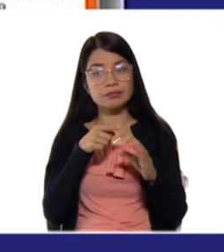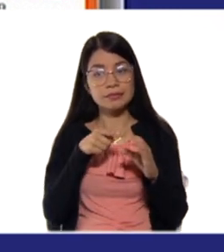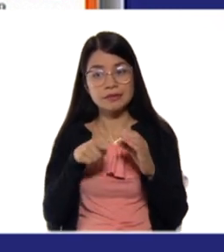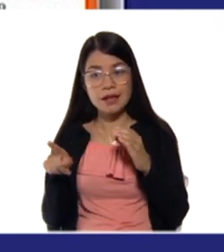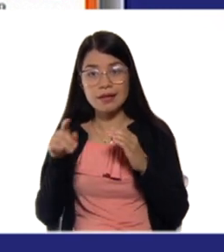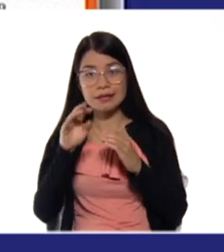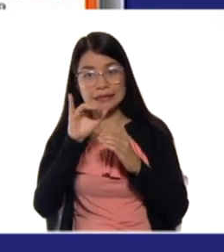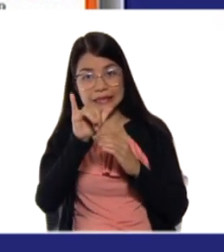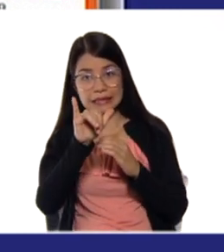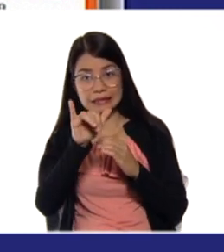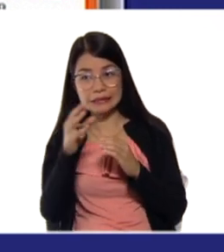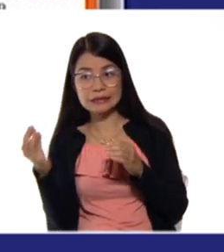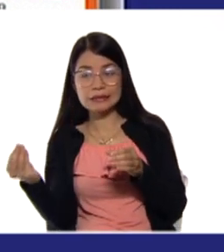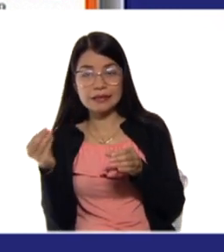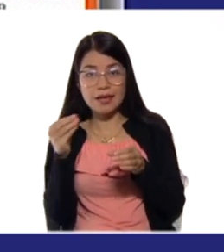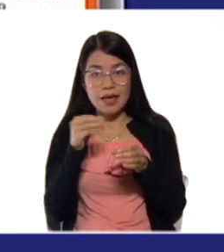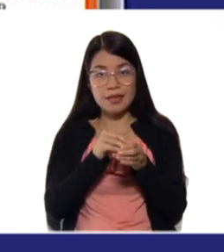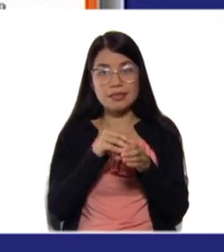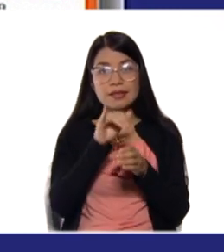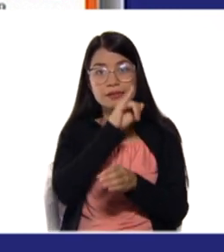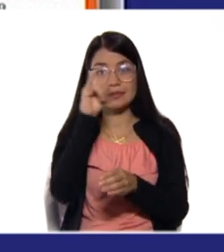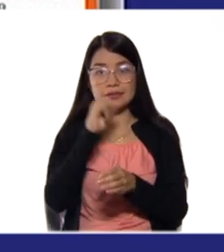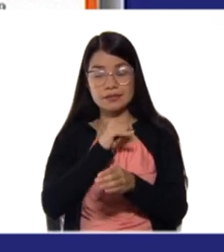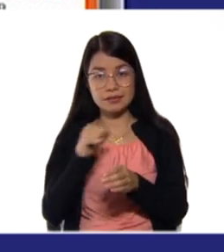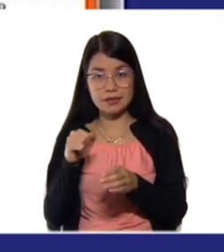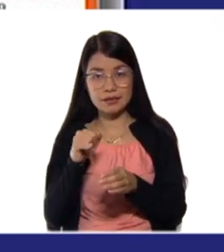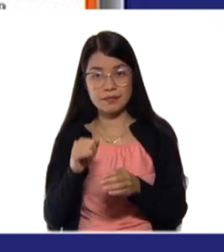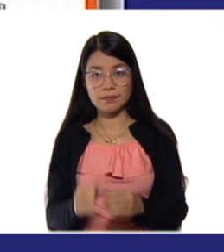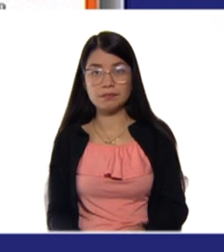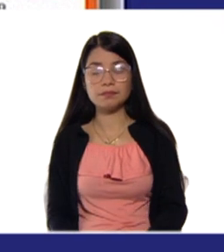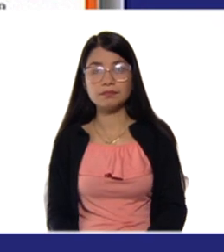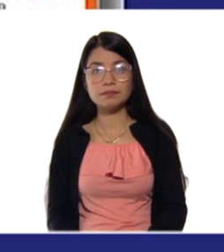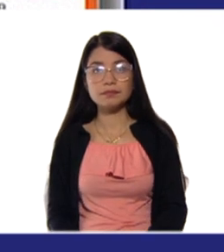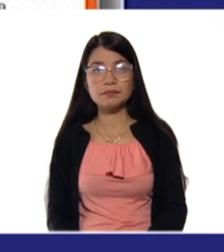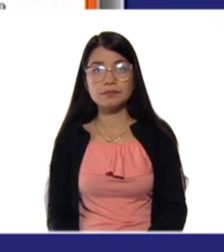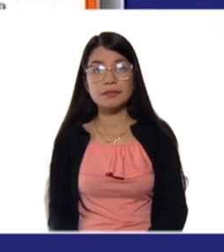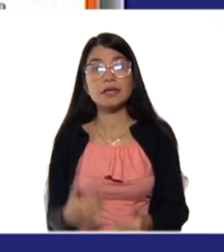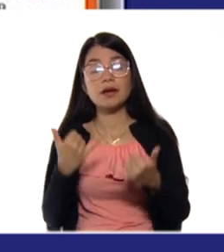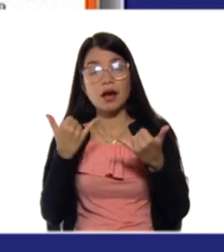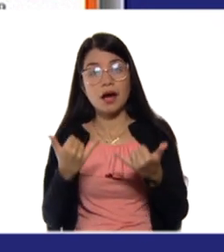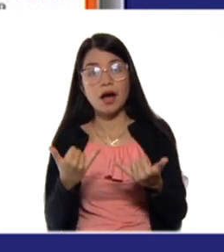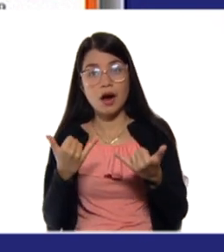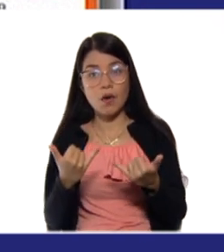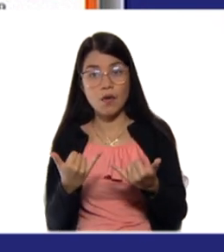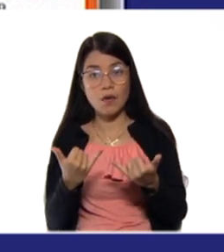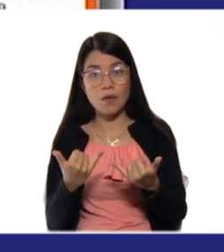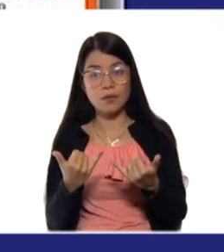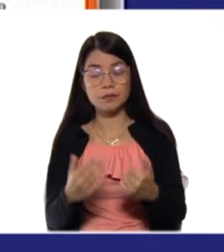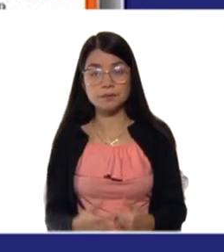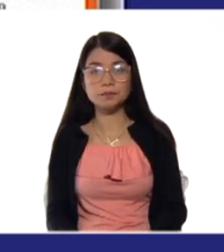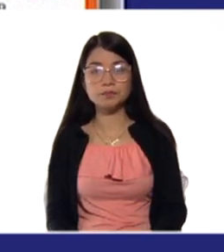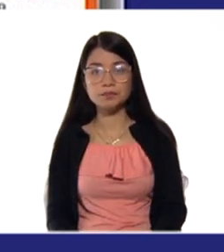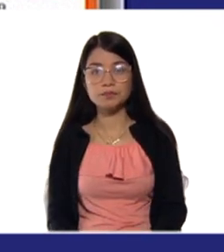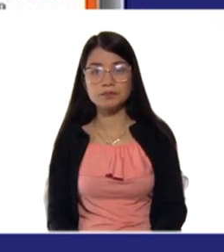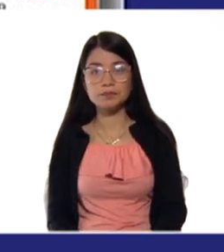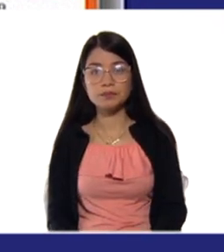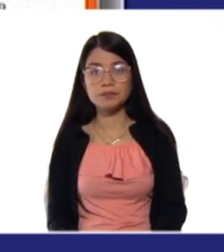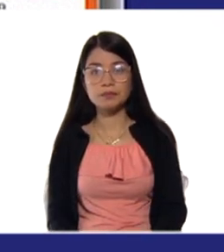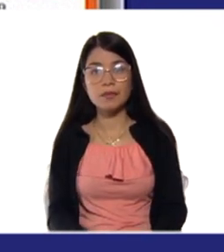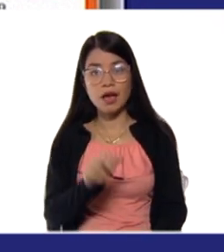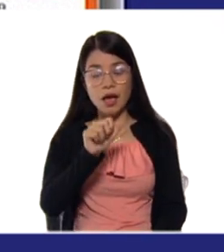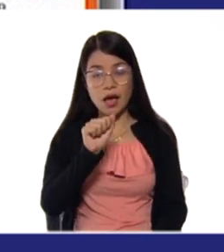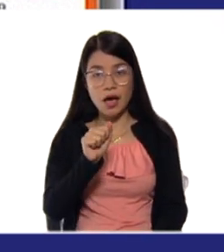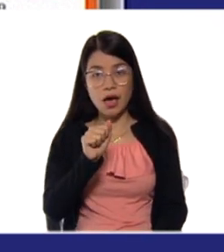entra Z. Muy bien. Ahora, en la reacción de adición a un doble o triple